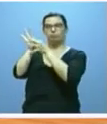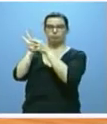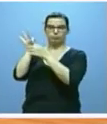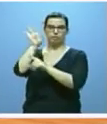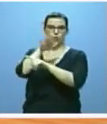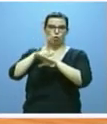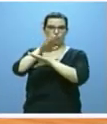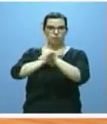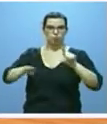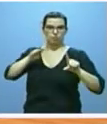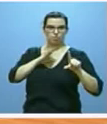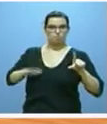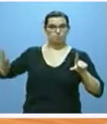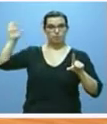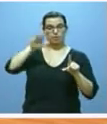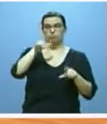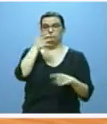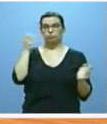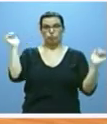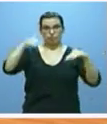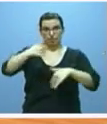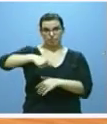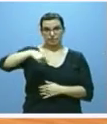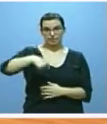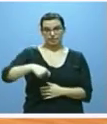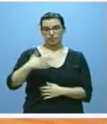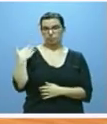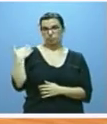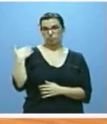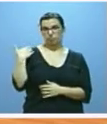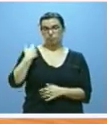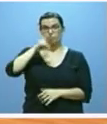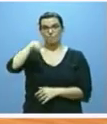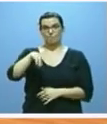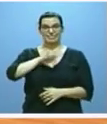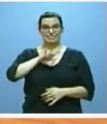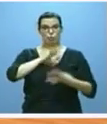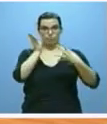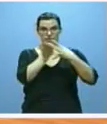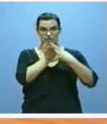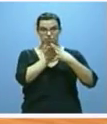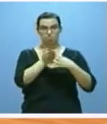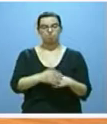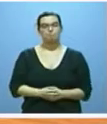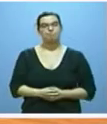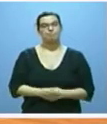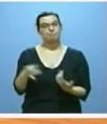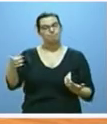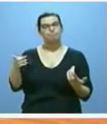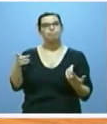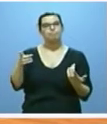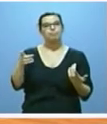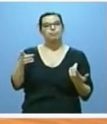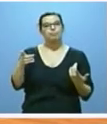A este respecto destaca la celebración de la Conferencia de Presidentes a mediados del pasado mes de enero. Sobre la posición